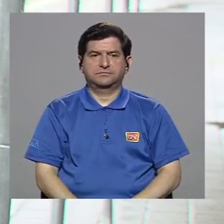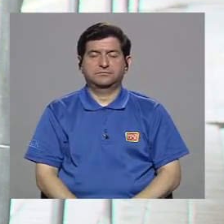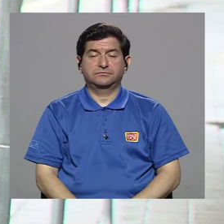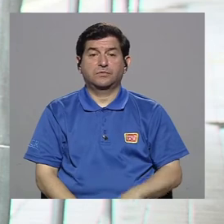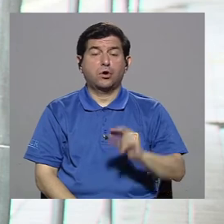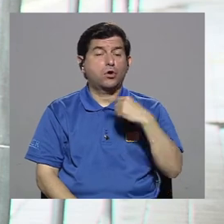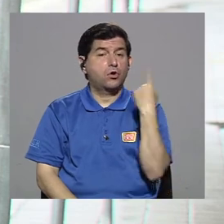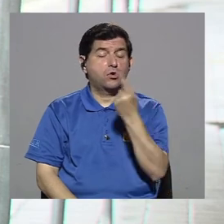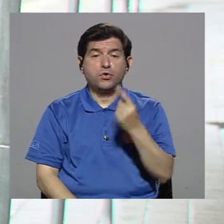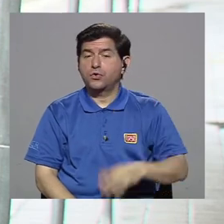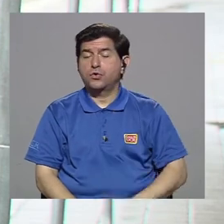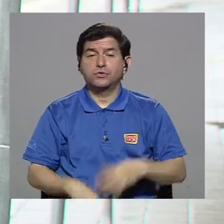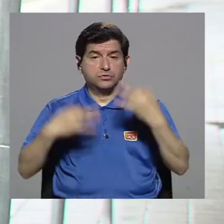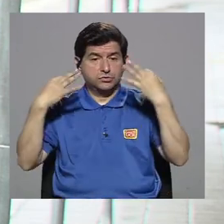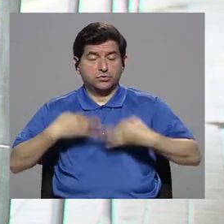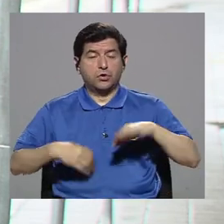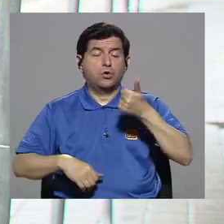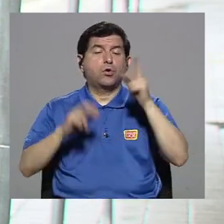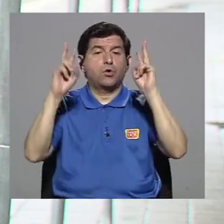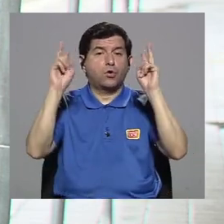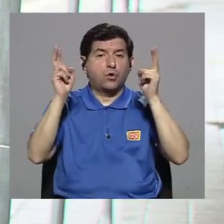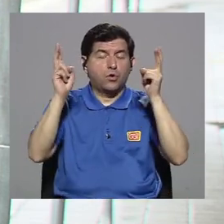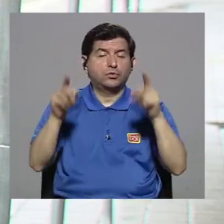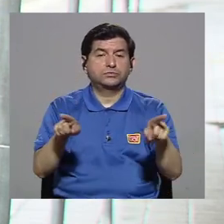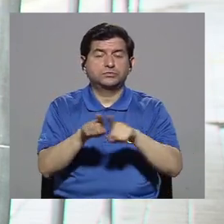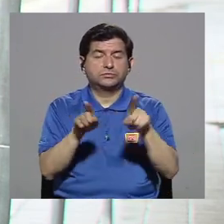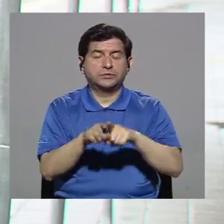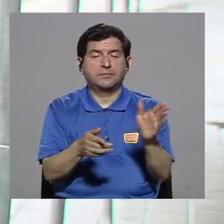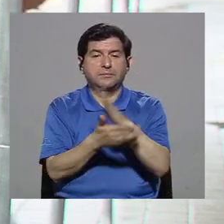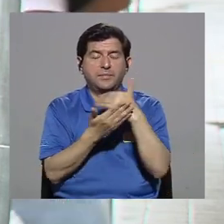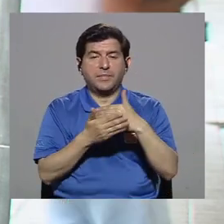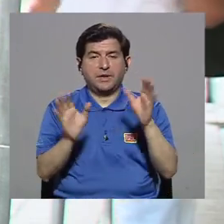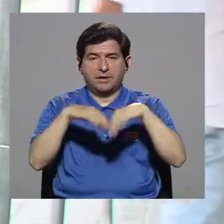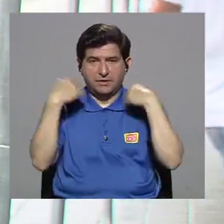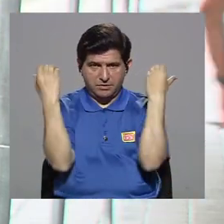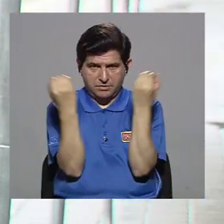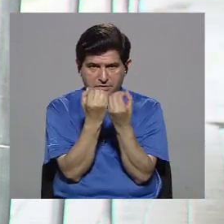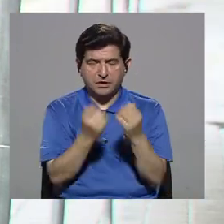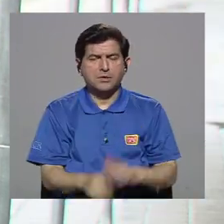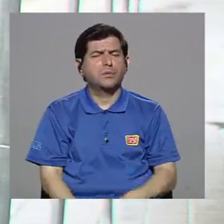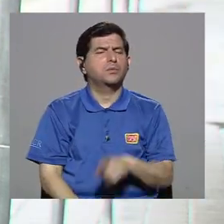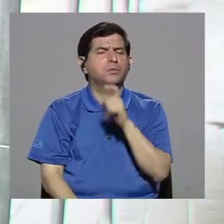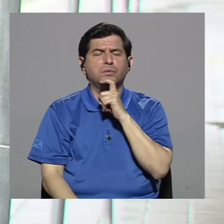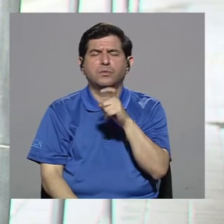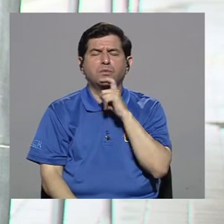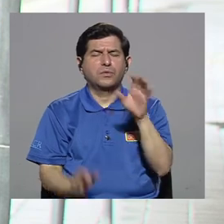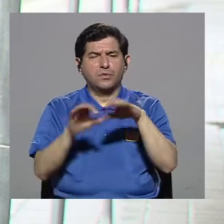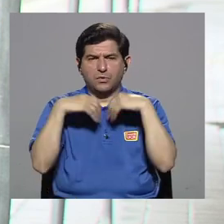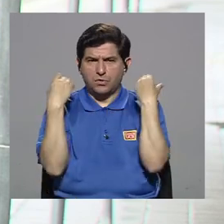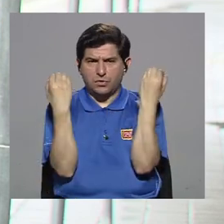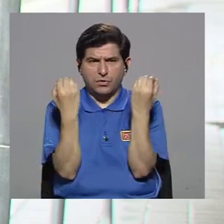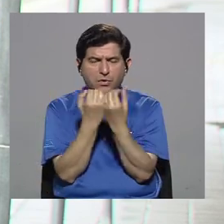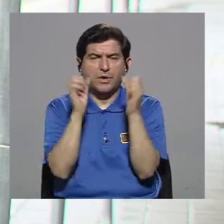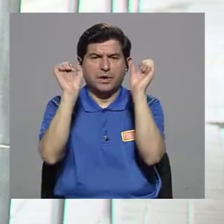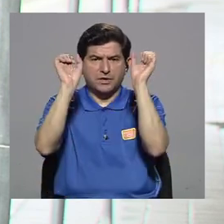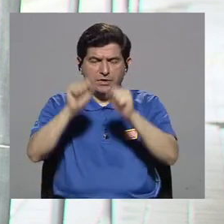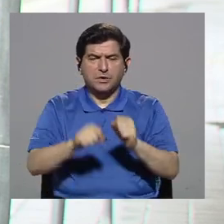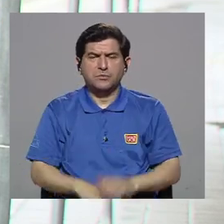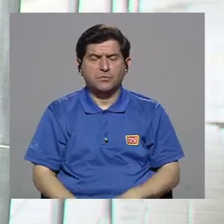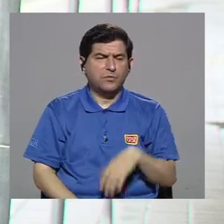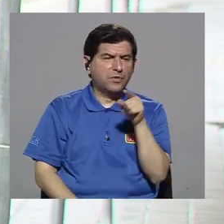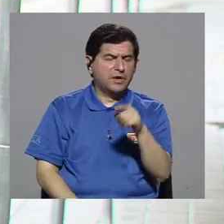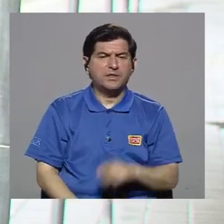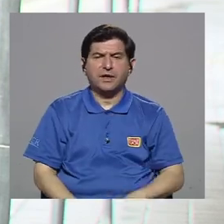las físicas, ¿verdad? Hay otro tema también con la parte organizativa y cómo cuesta que una organización se inscriba.